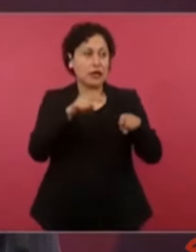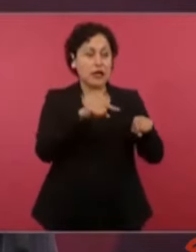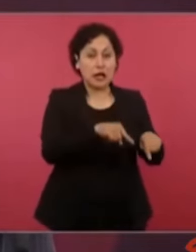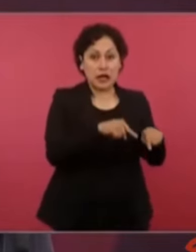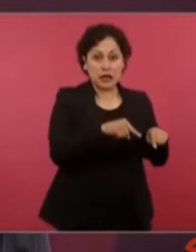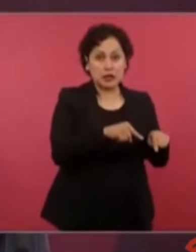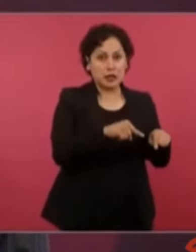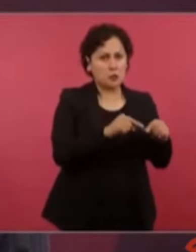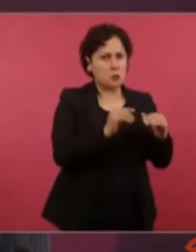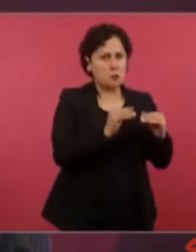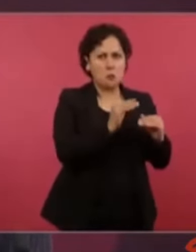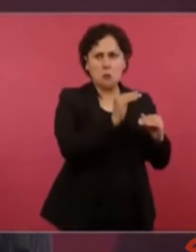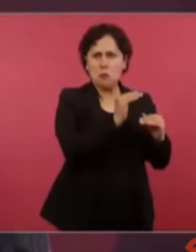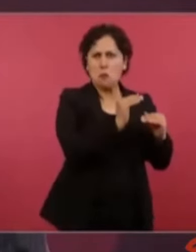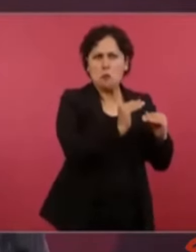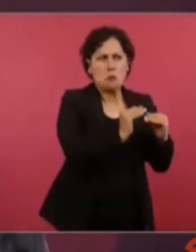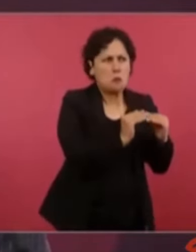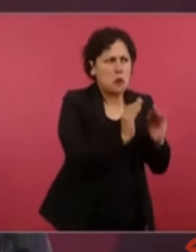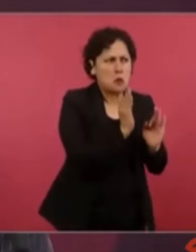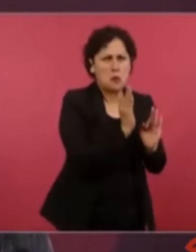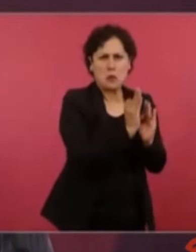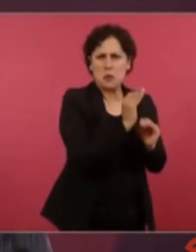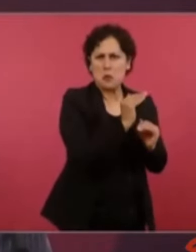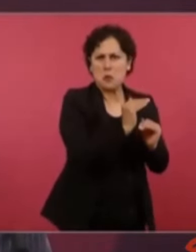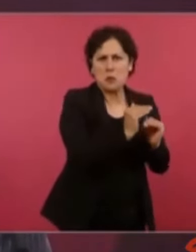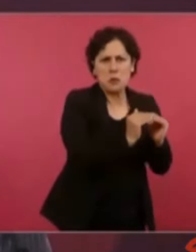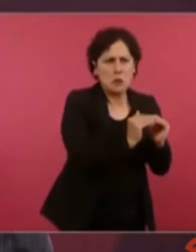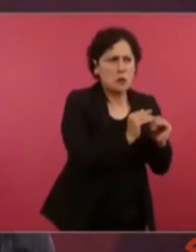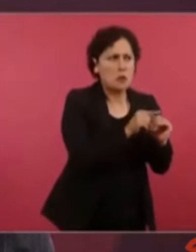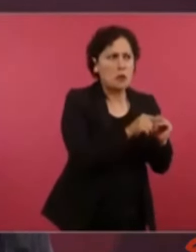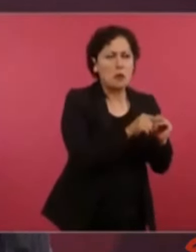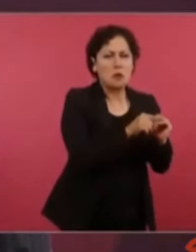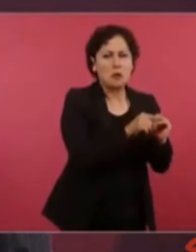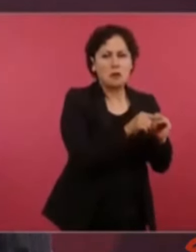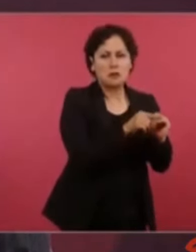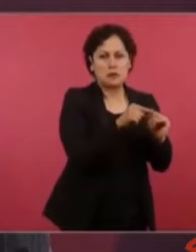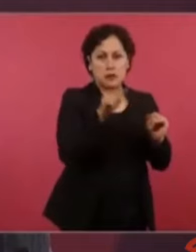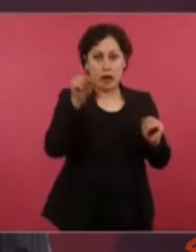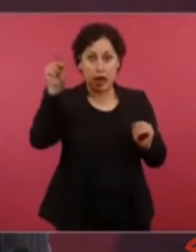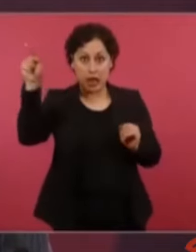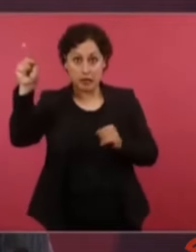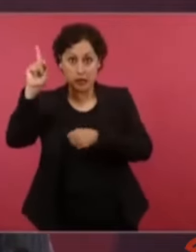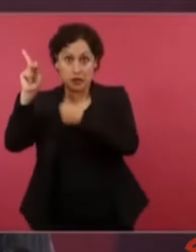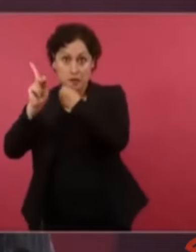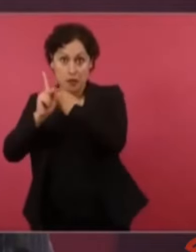espurio, aceptó un recuento,